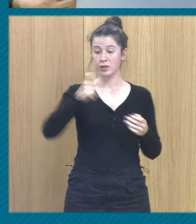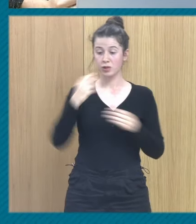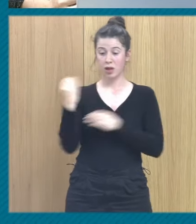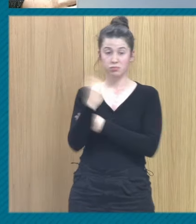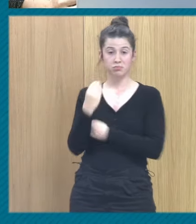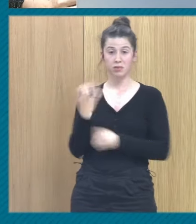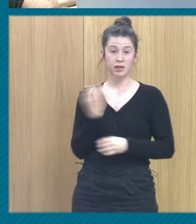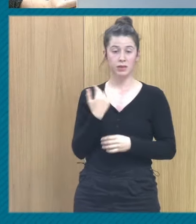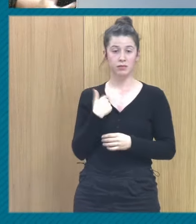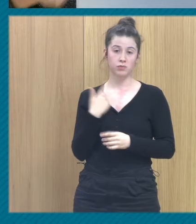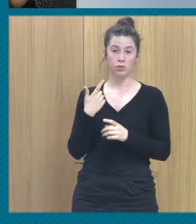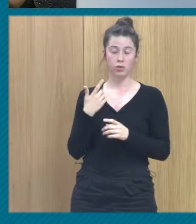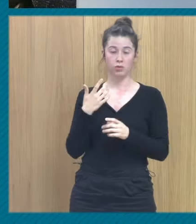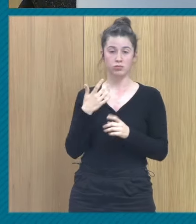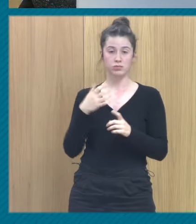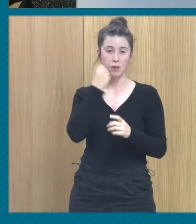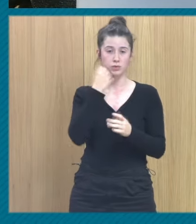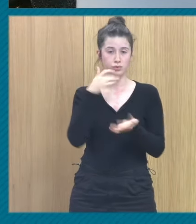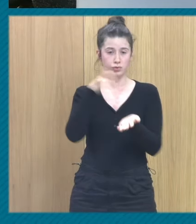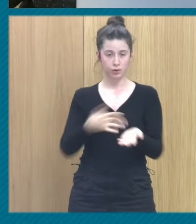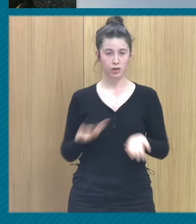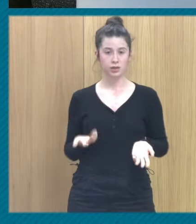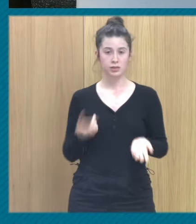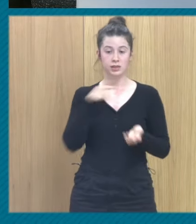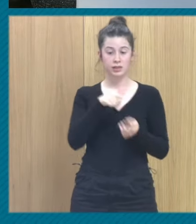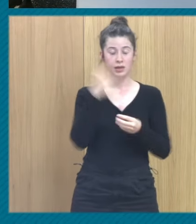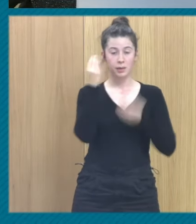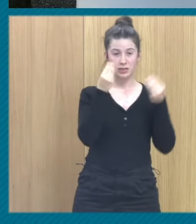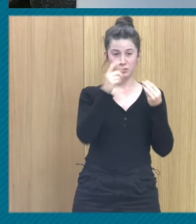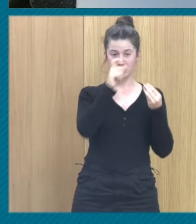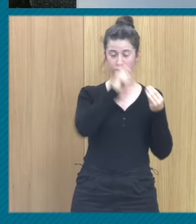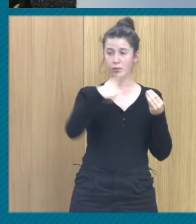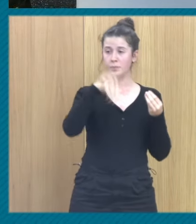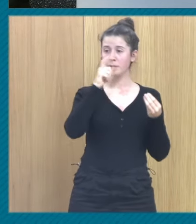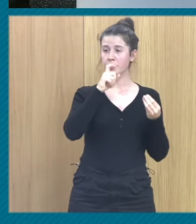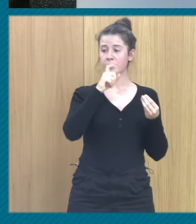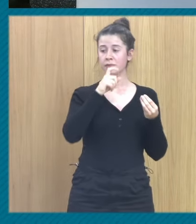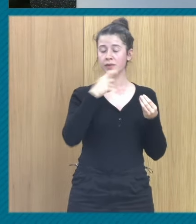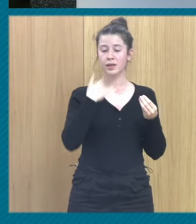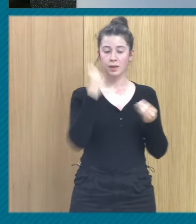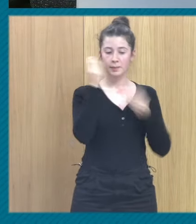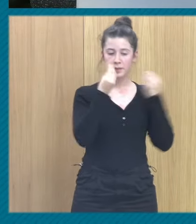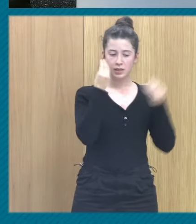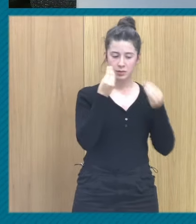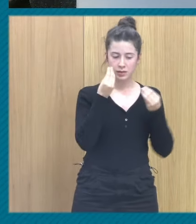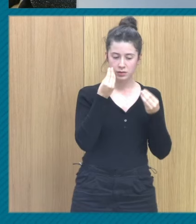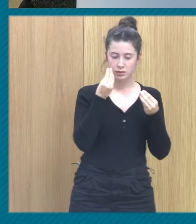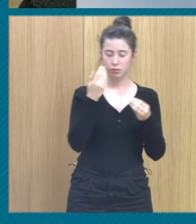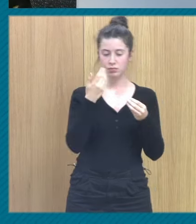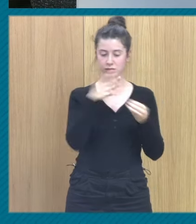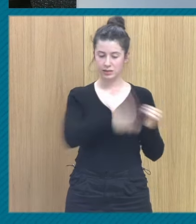y querido me han agredido y esto como pensamiento acordémonos el pensamiento de los niños hasta los 7 u 8 años